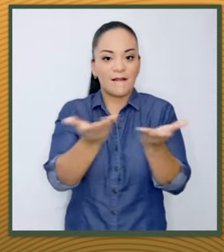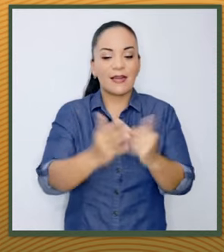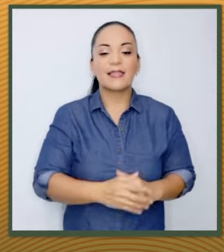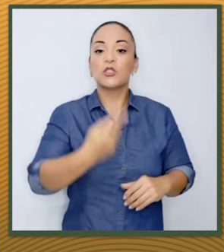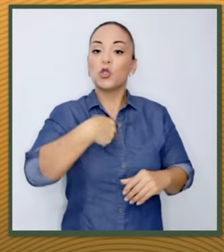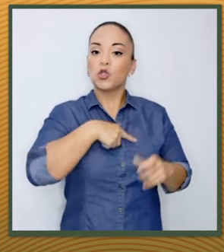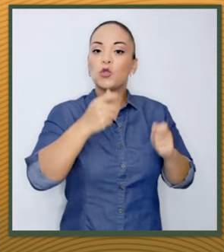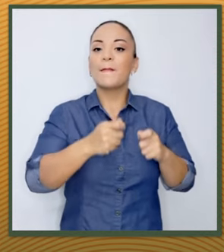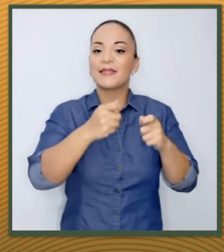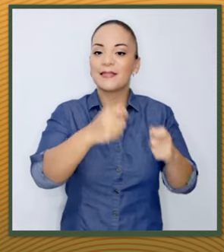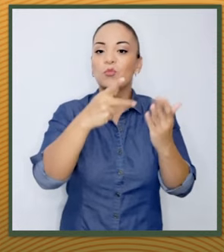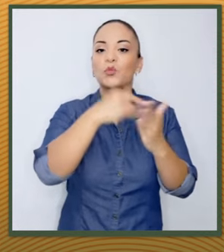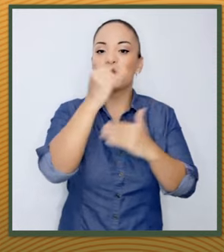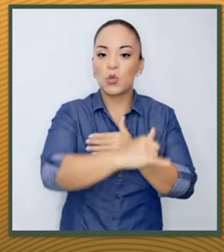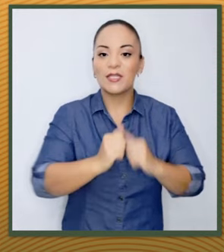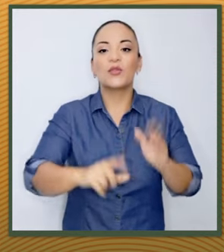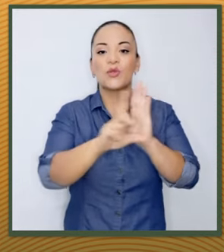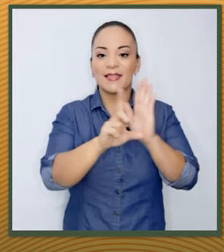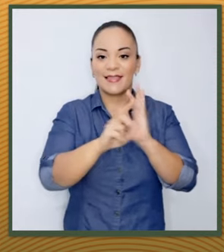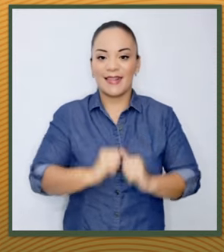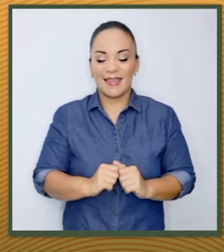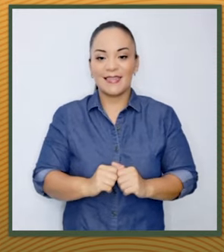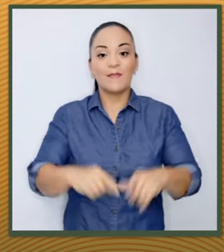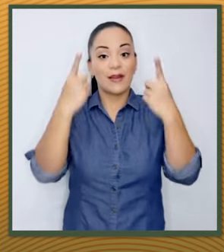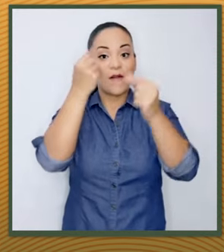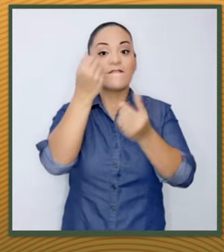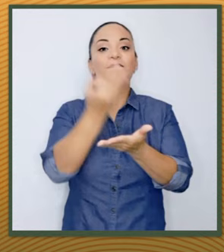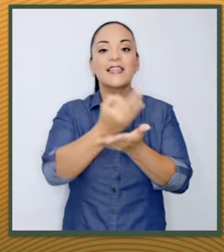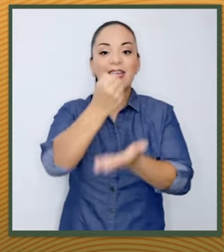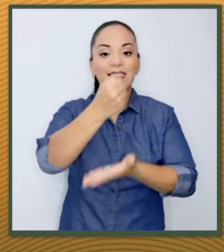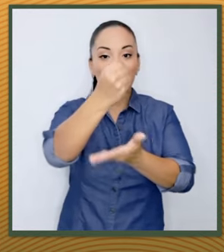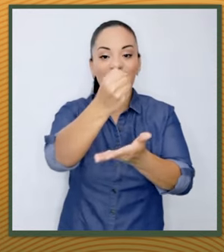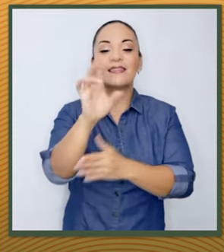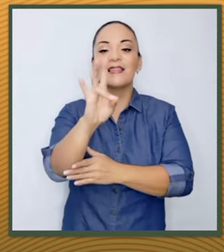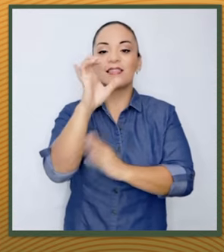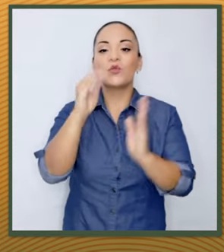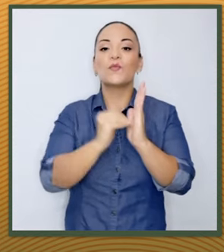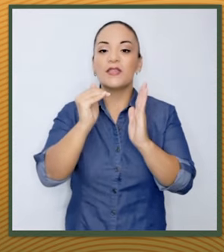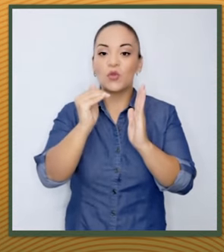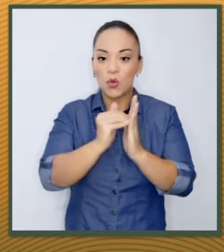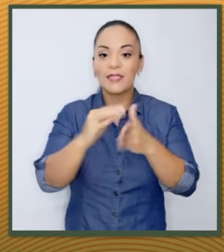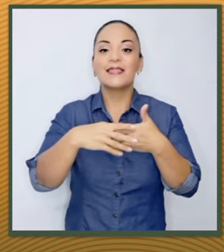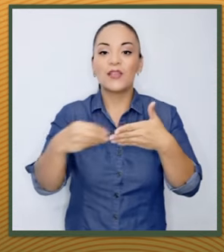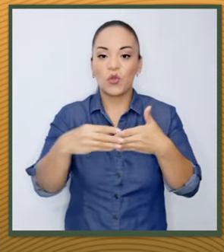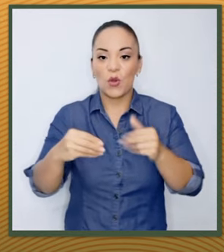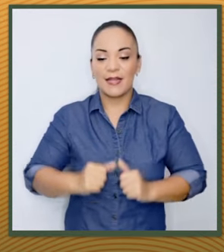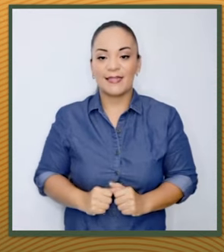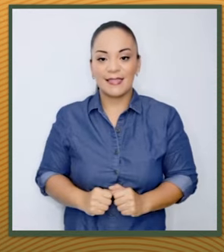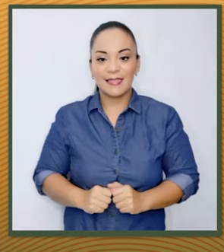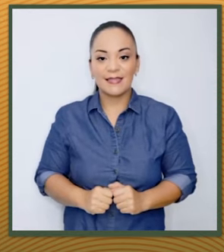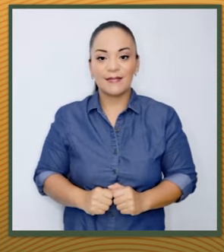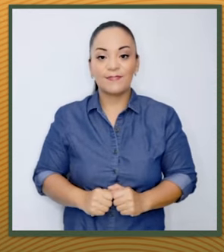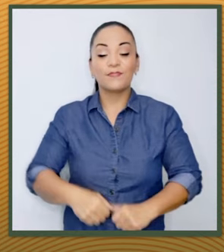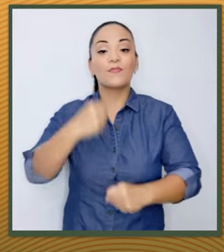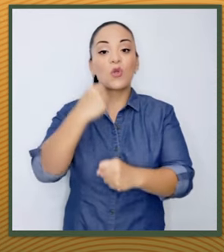Nosotros presentamos este proyecto de ley para financiar 700 millones de dólares